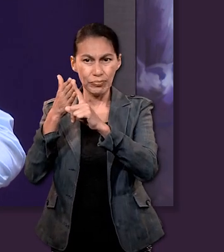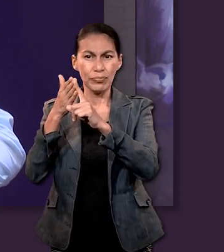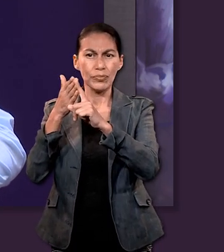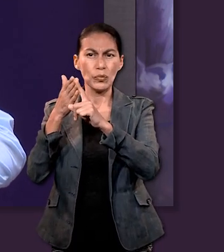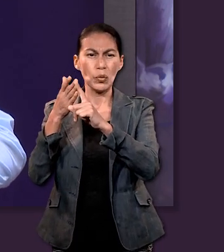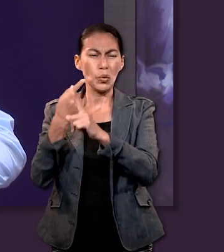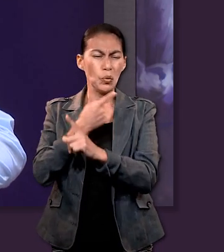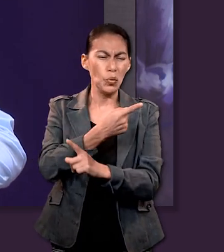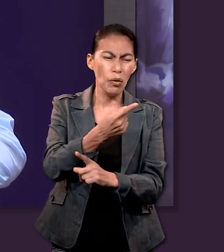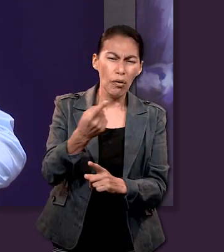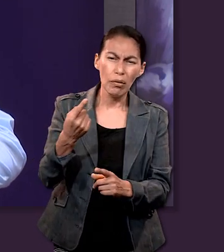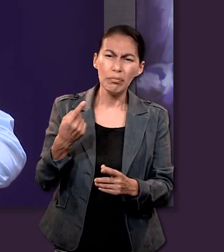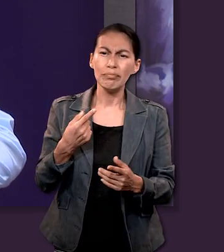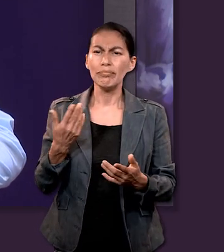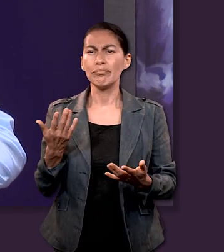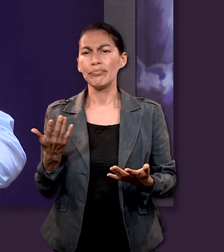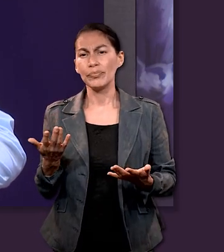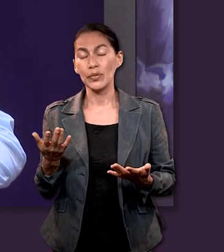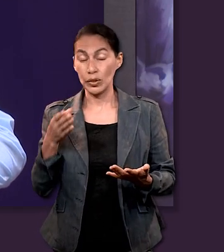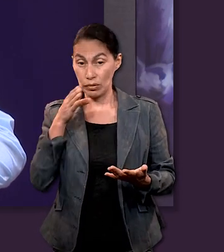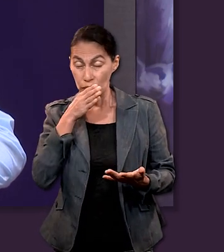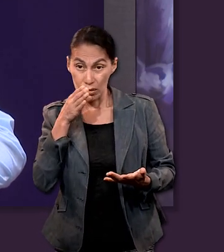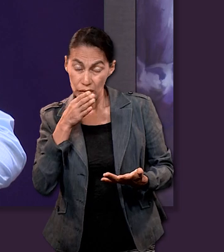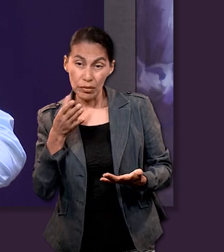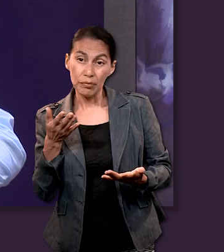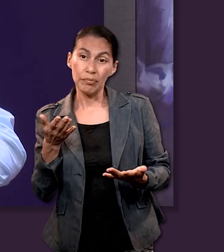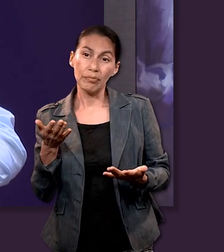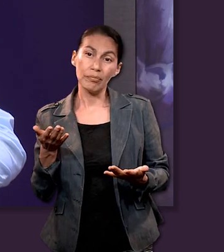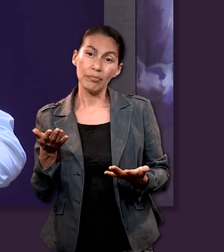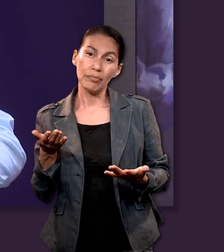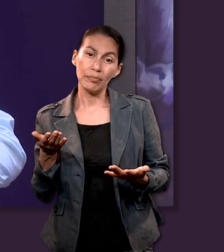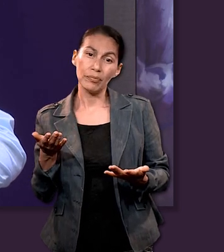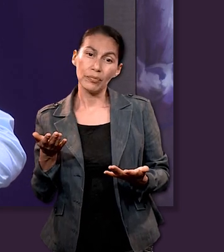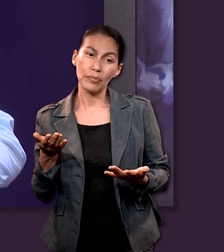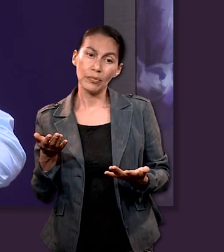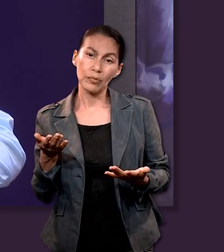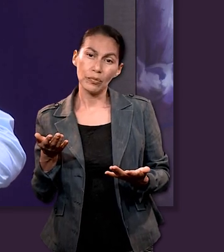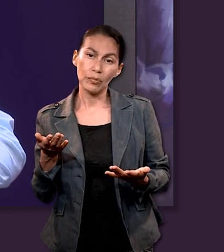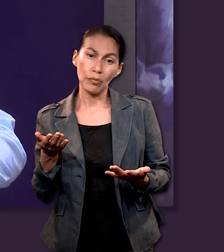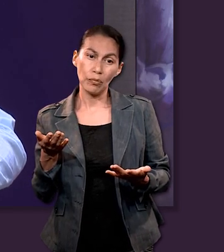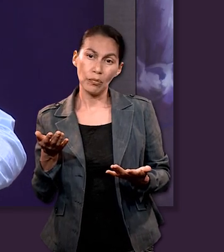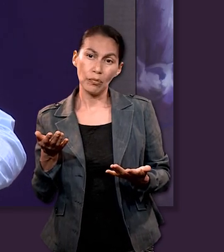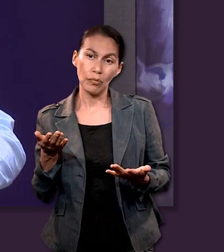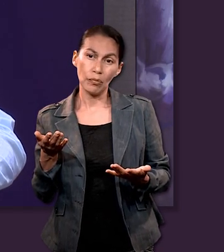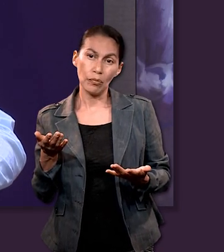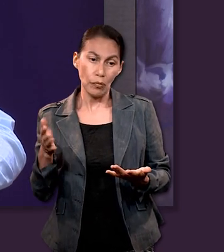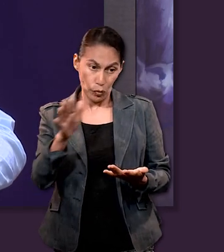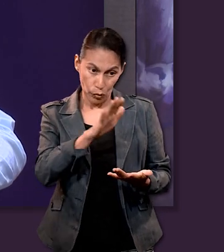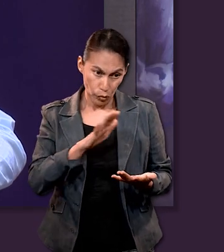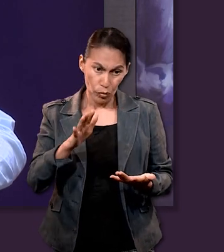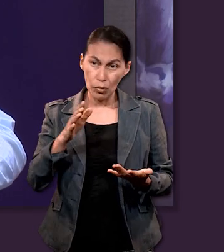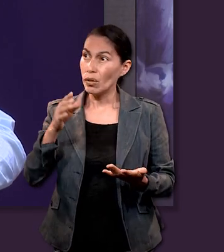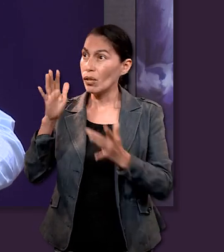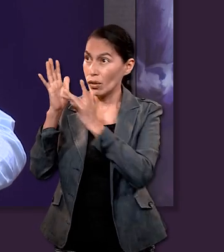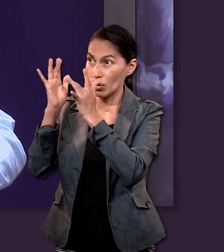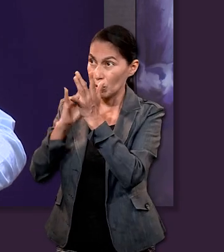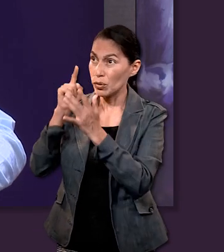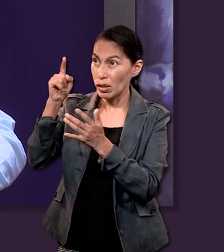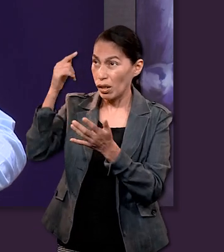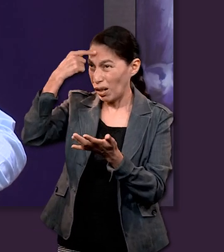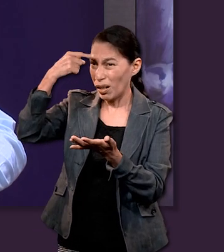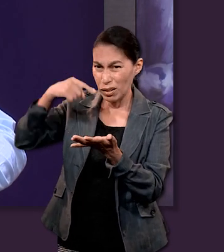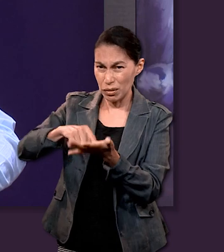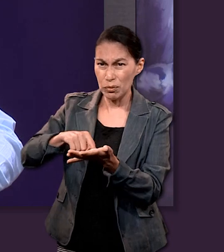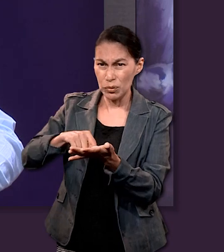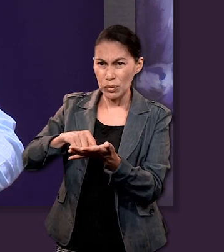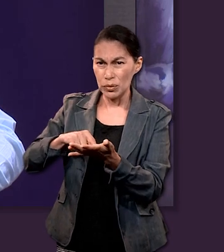específicamente nosotros como cristianos creemos en Jesús creemos